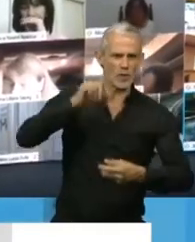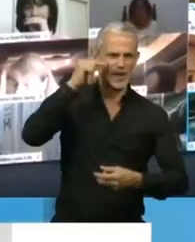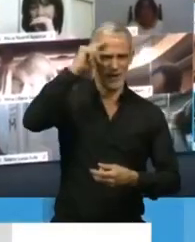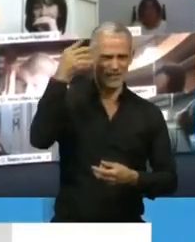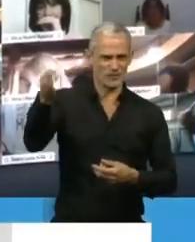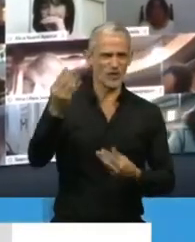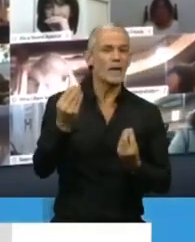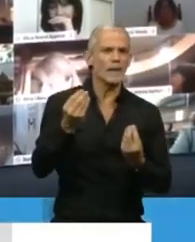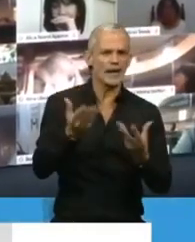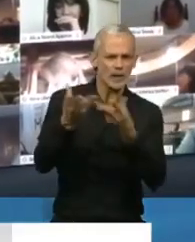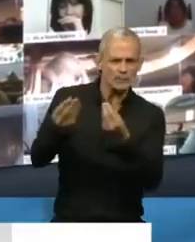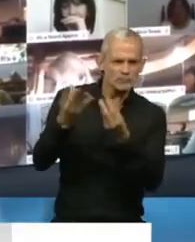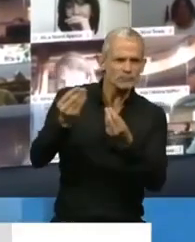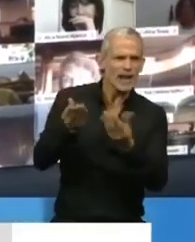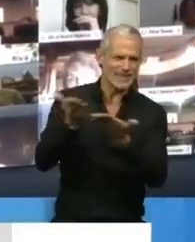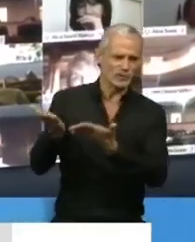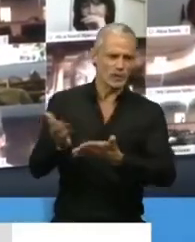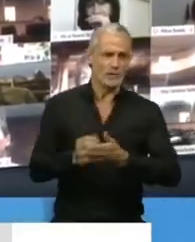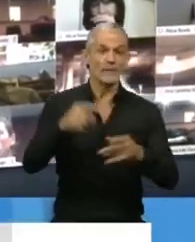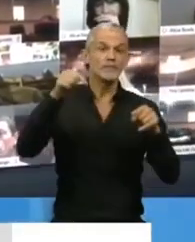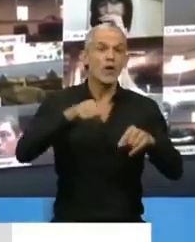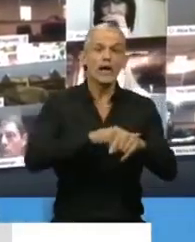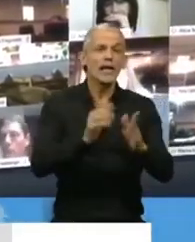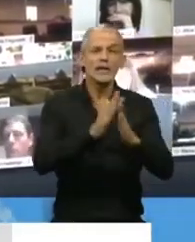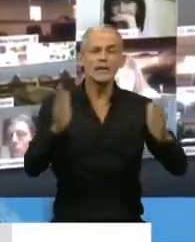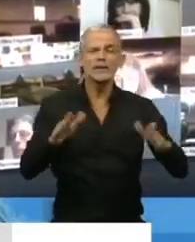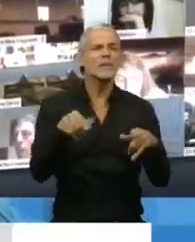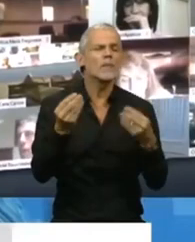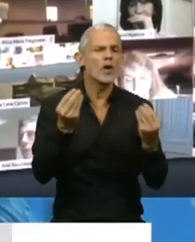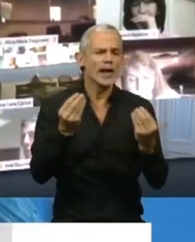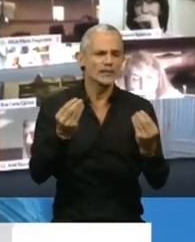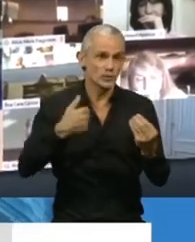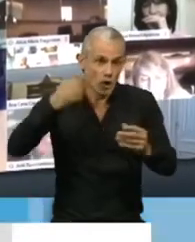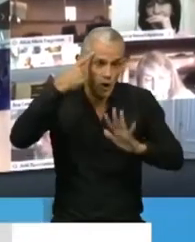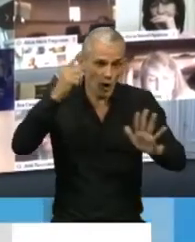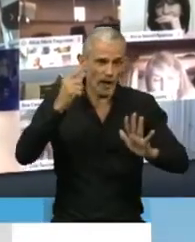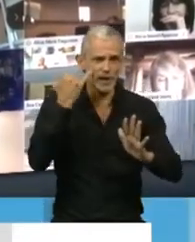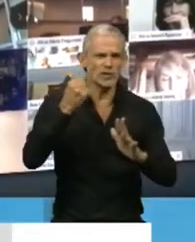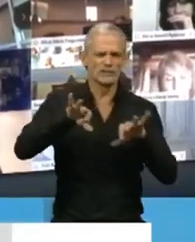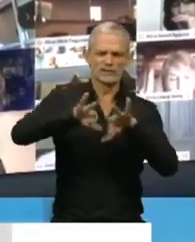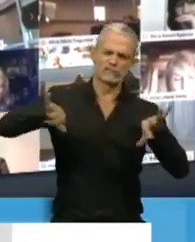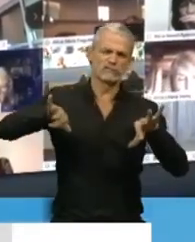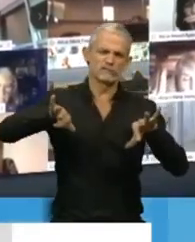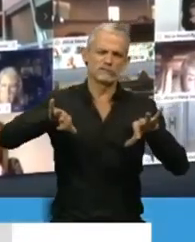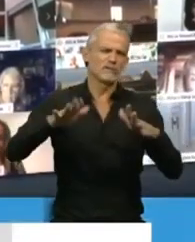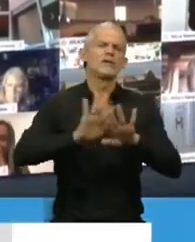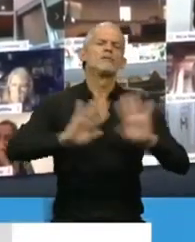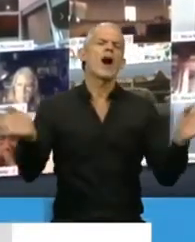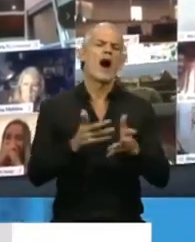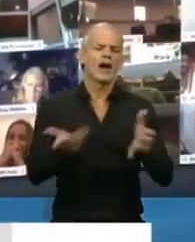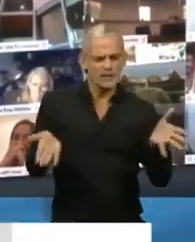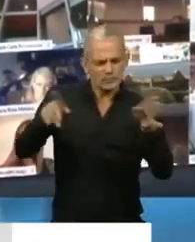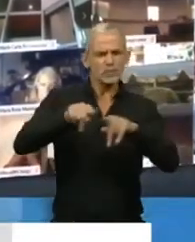importante que se pueda llegar a tratar. Hoy es tiempo de, creo yo, de cerrar la guieta, Presidente. Porque la verdad,